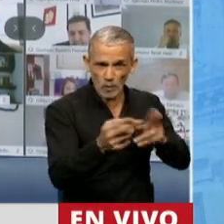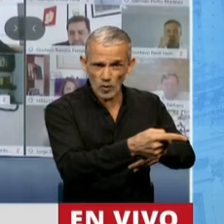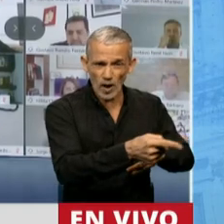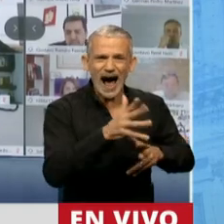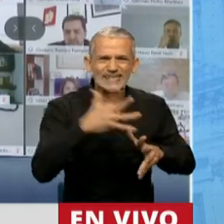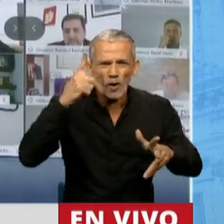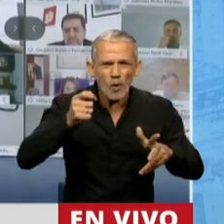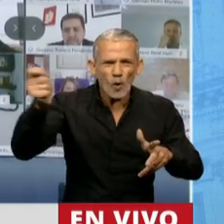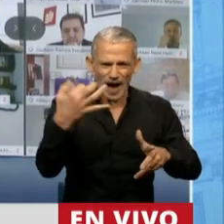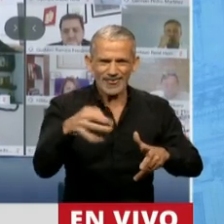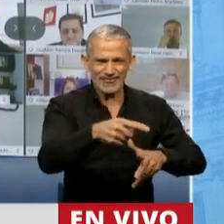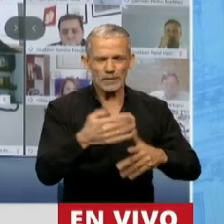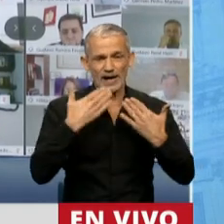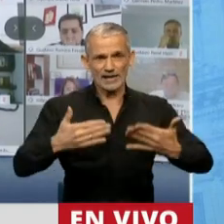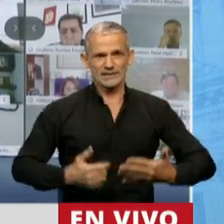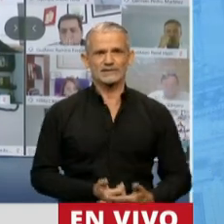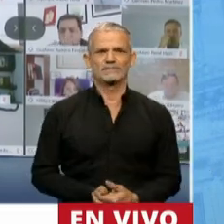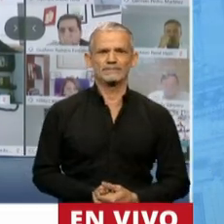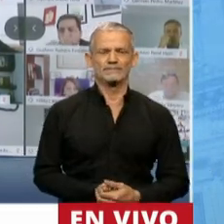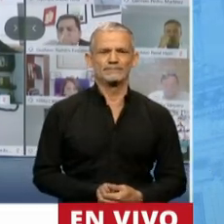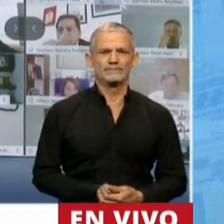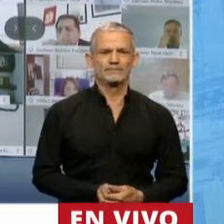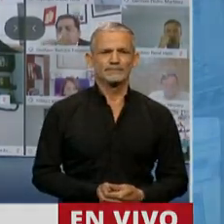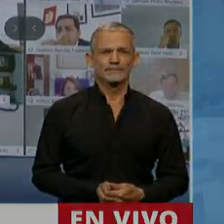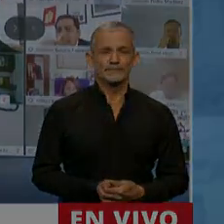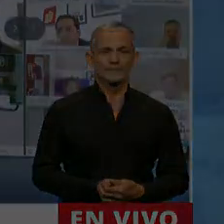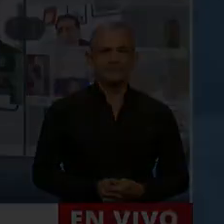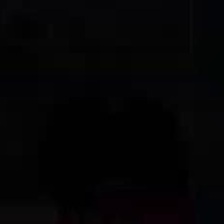se lo juzgue. Gracias. Gracias, diputada Camaño.